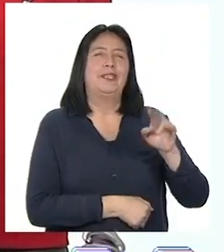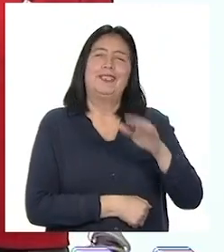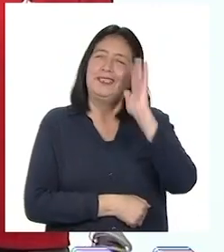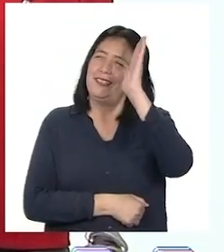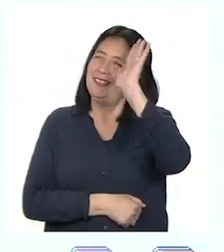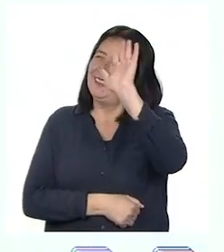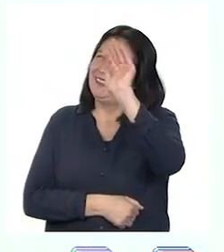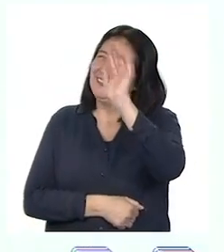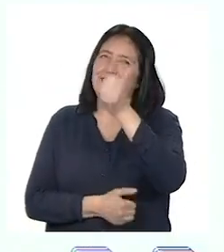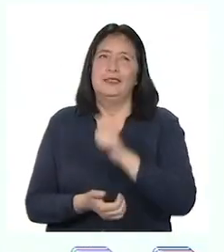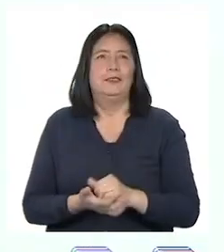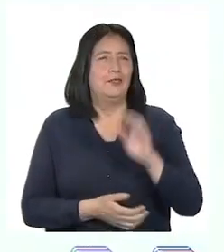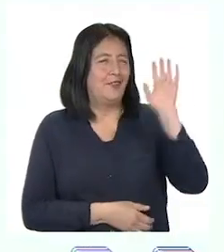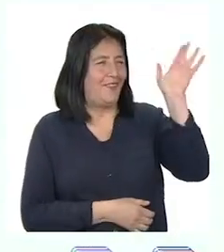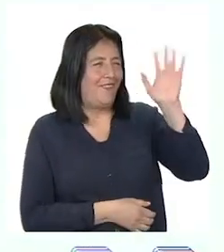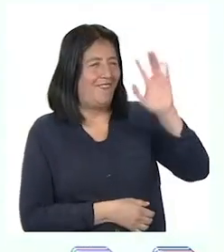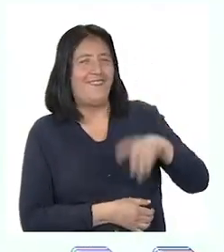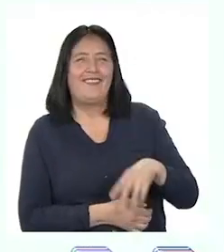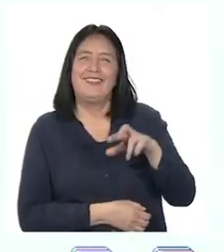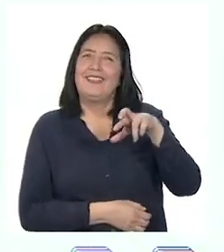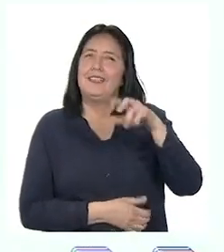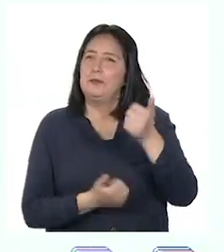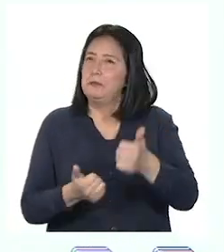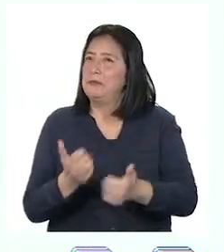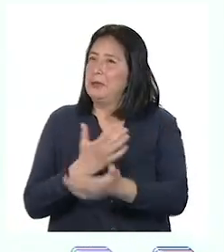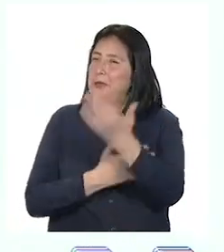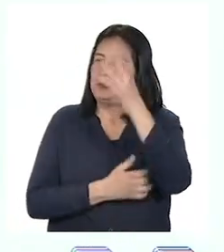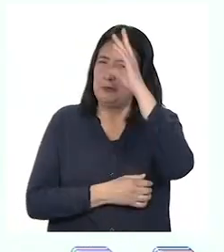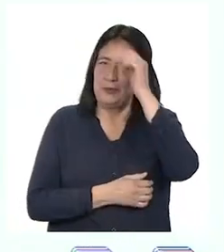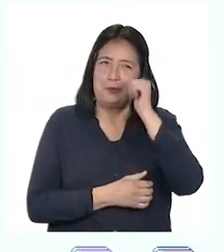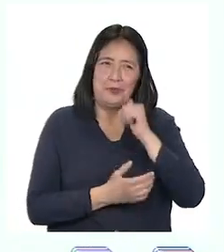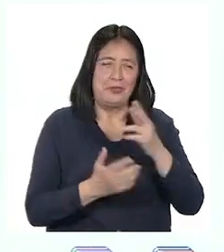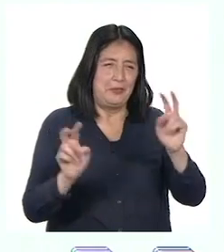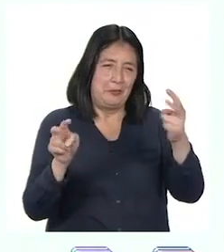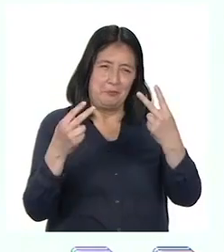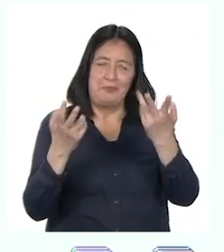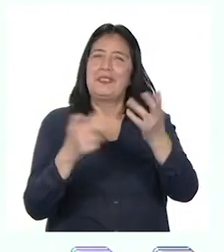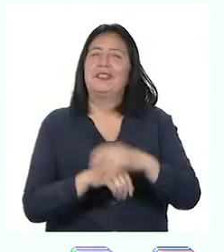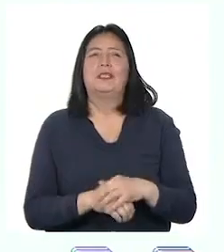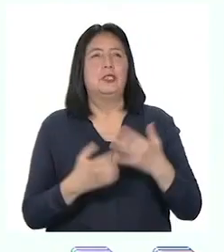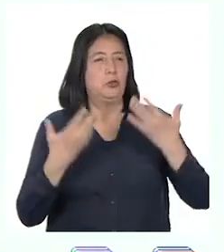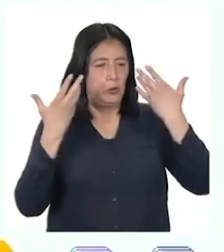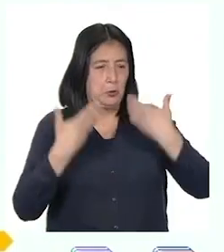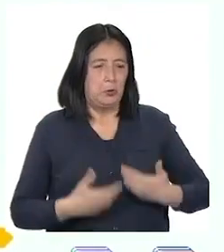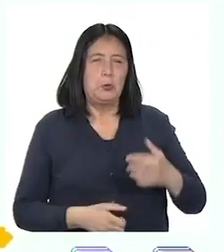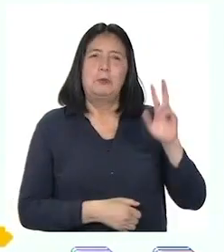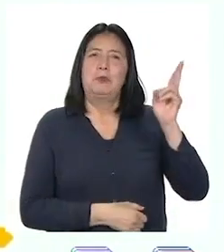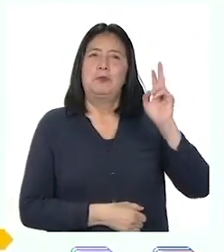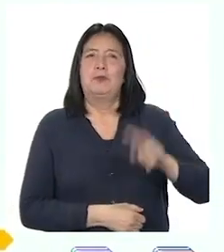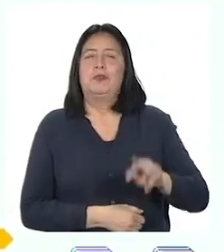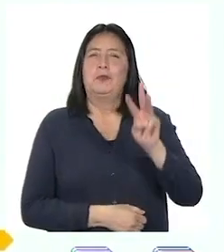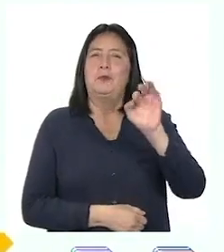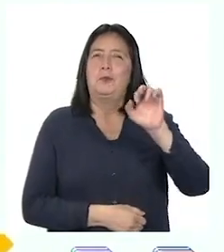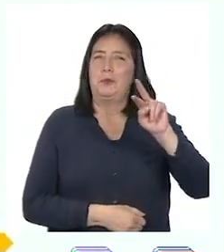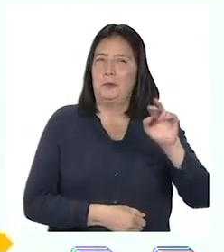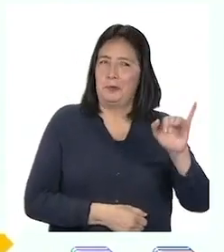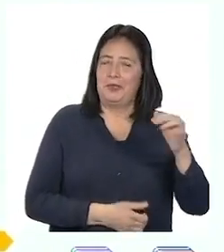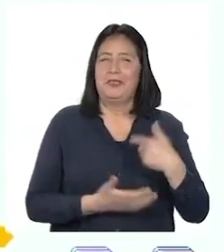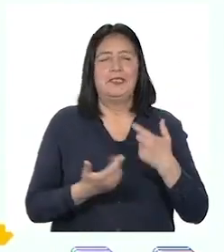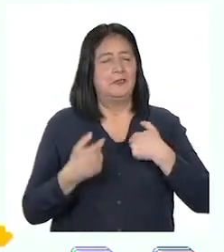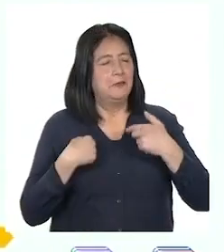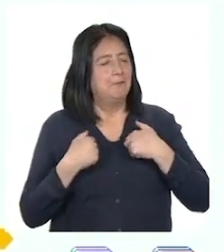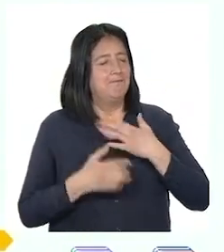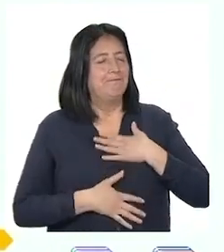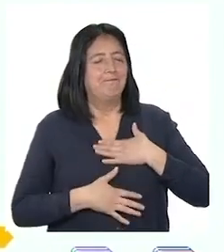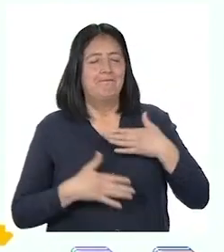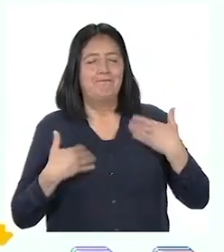profesora, ¿cómo está? Hola, Patti, buenos días, chicas y chicos que nos ven en casa. Soy la profesora Winnie Villas y Fuentes y estoy